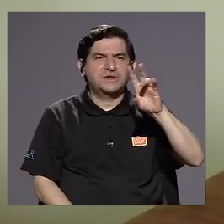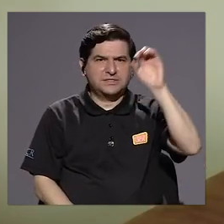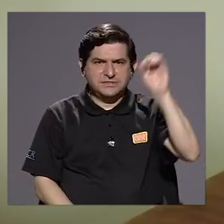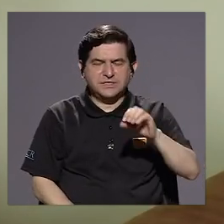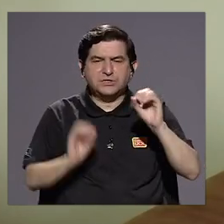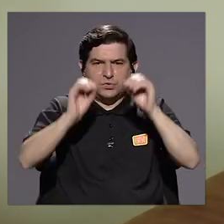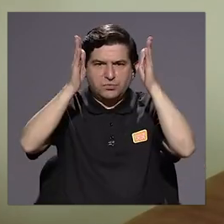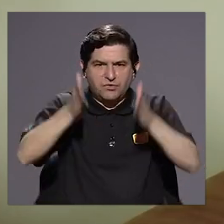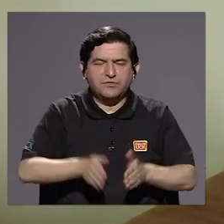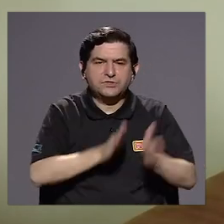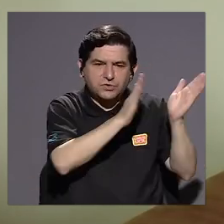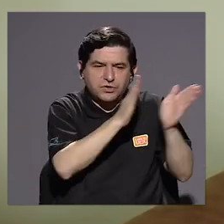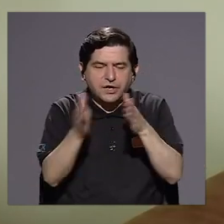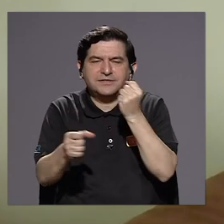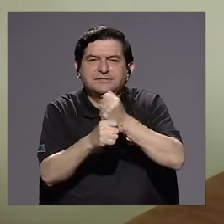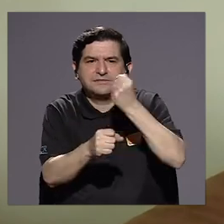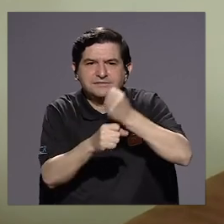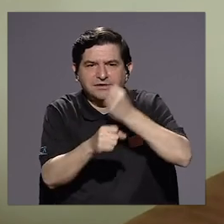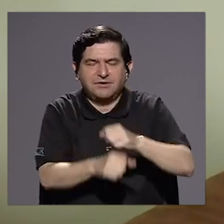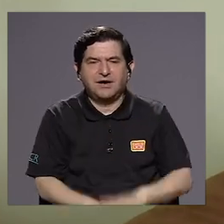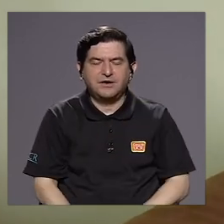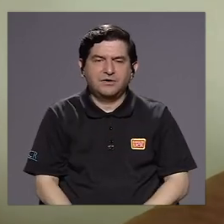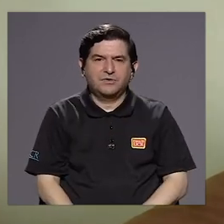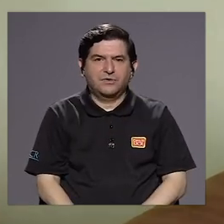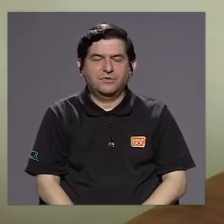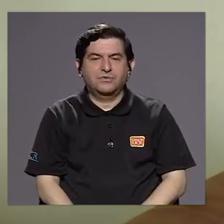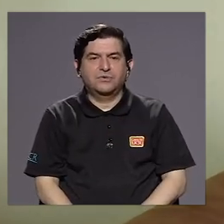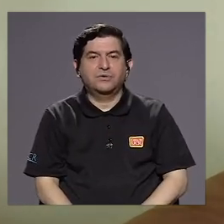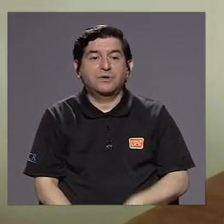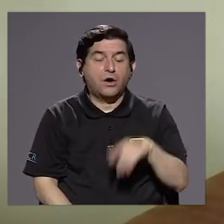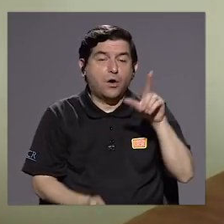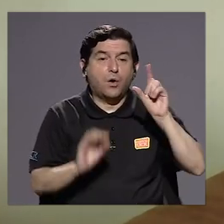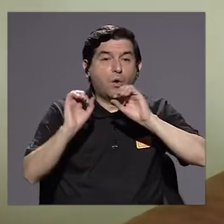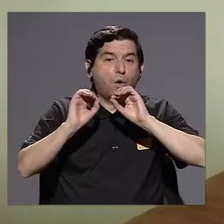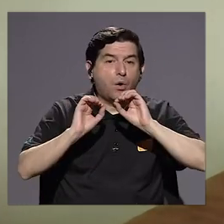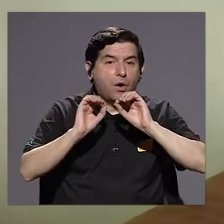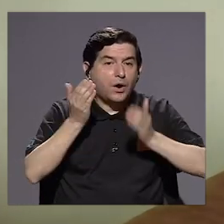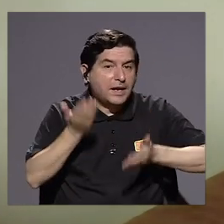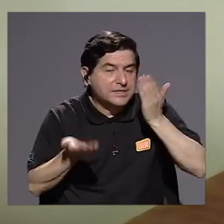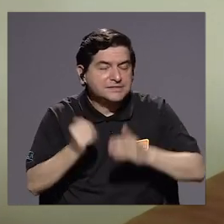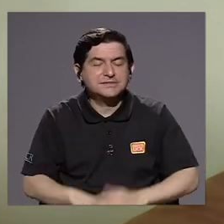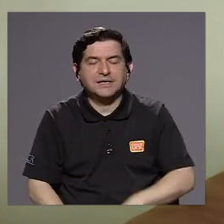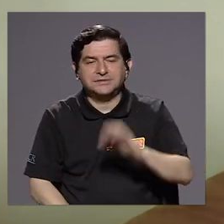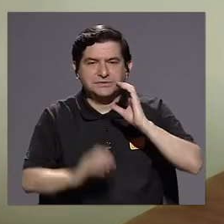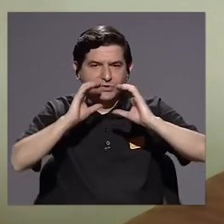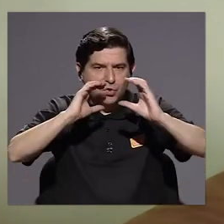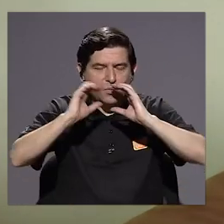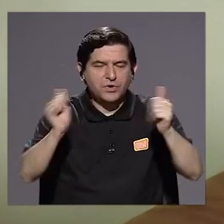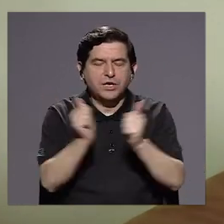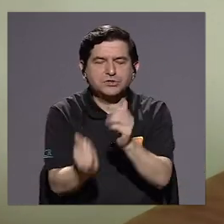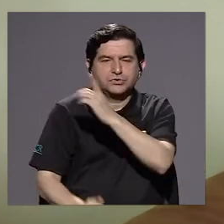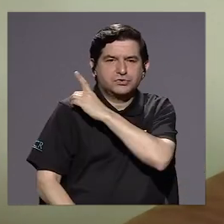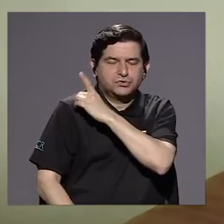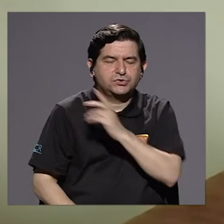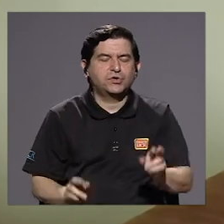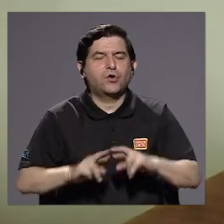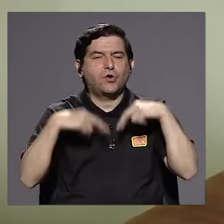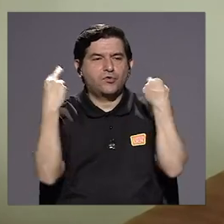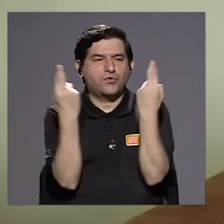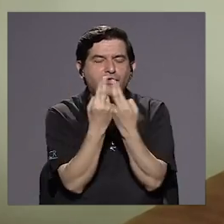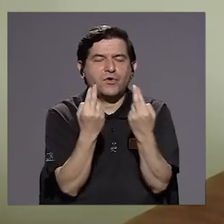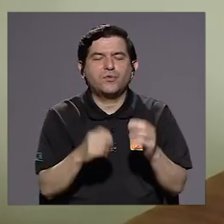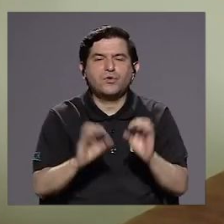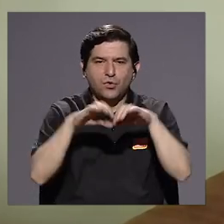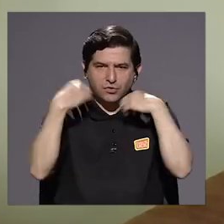organizándose su trabajo, y otros también comunicándose con sus directores, haciendo las organizaciones de reuniones,